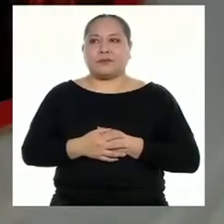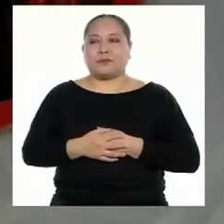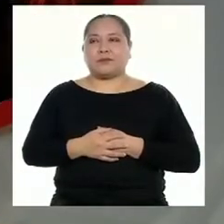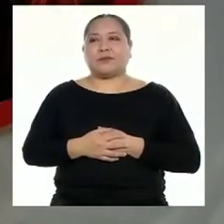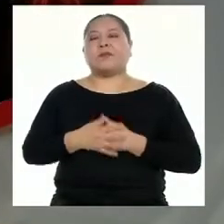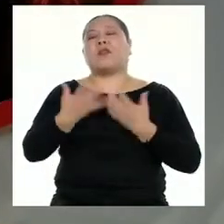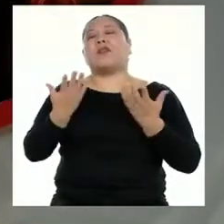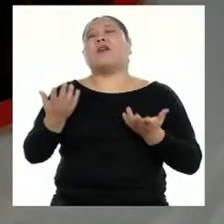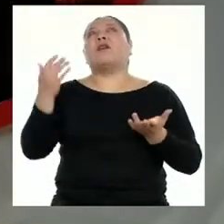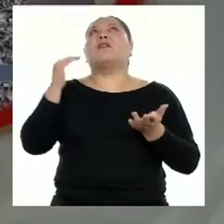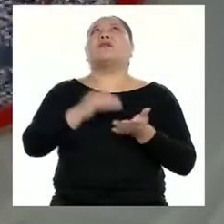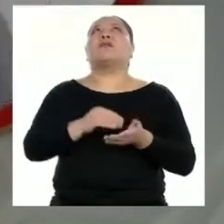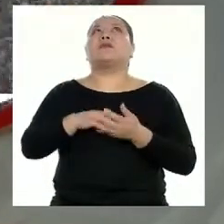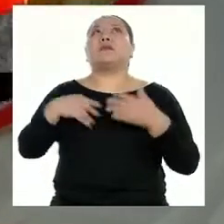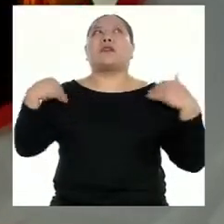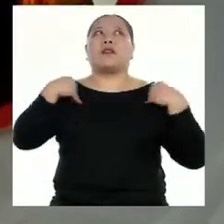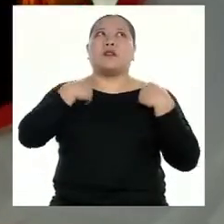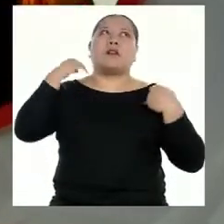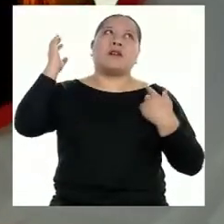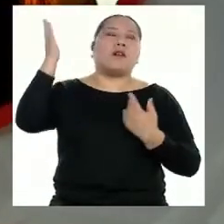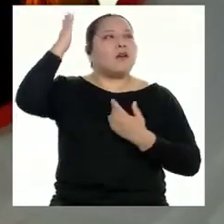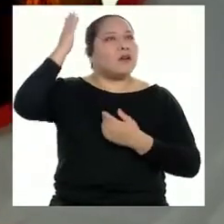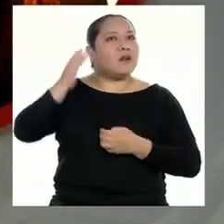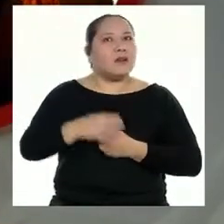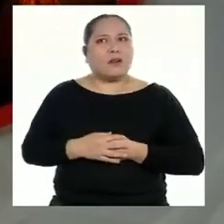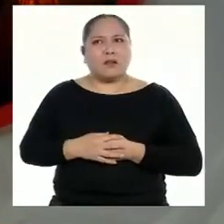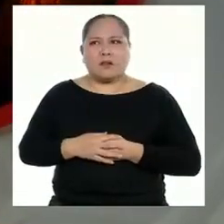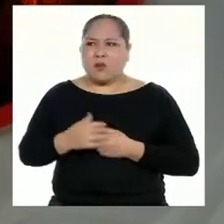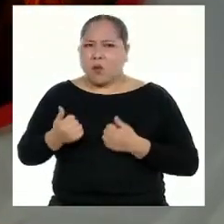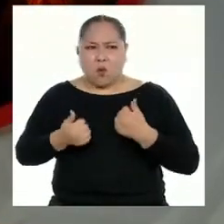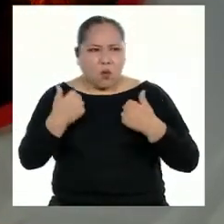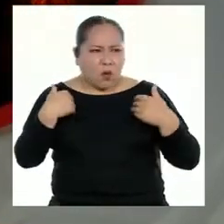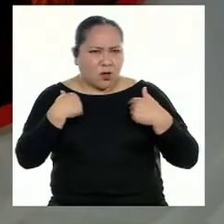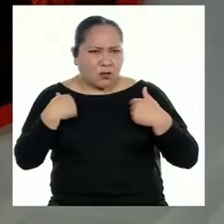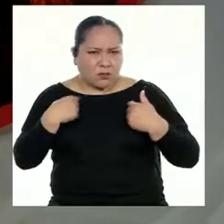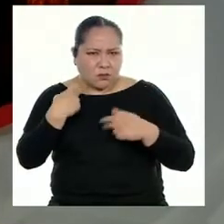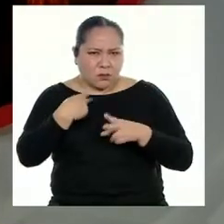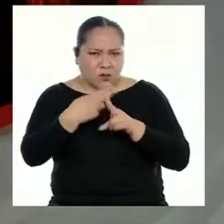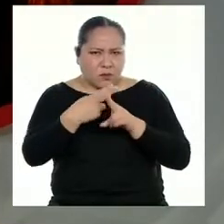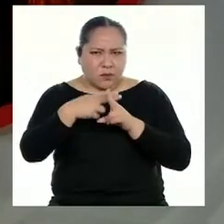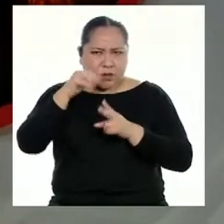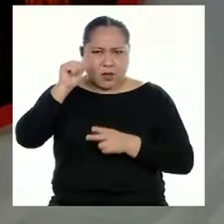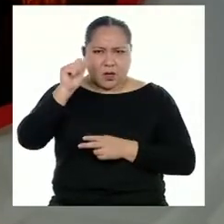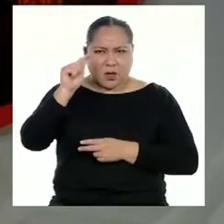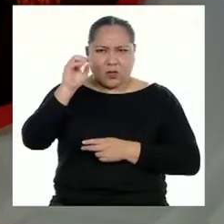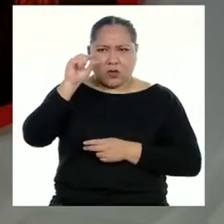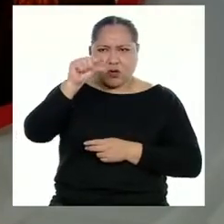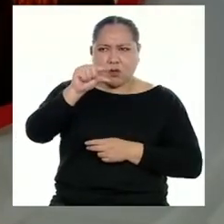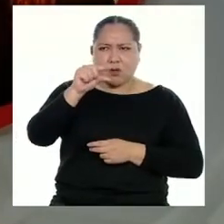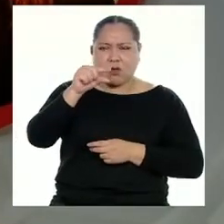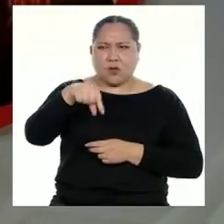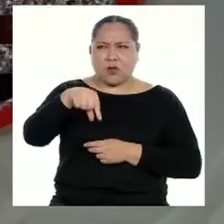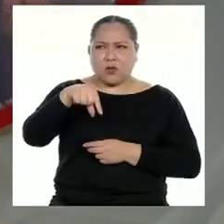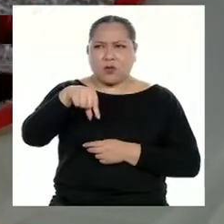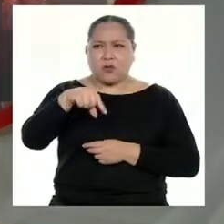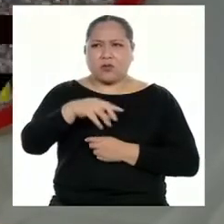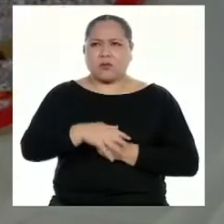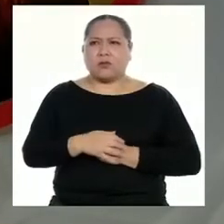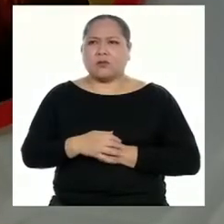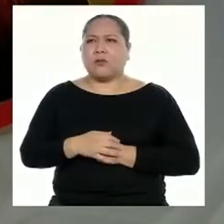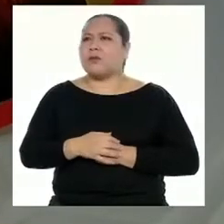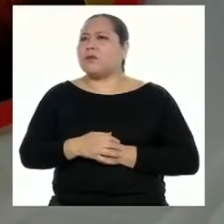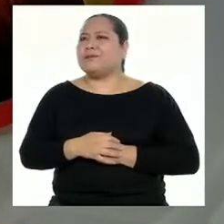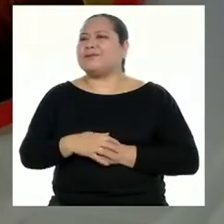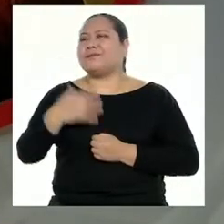¡Ay! ¡Ese animal de nuevo! ¿Cuál animal? Soy Ato y traigo la voz ciudadana. Ya